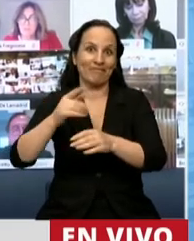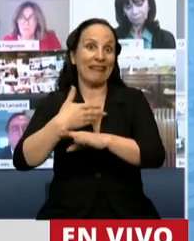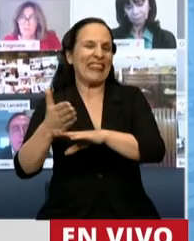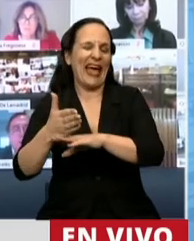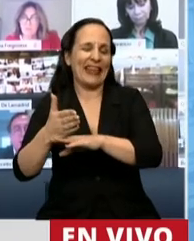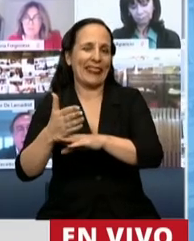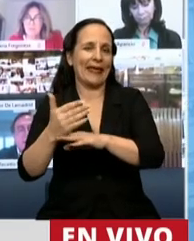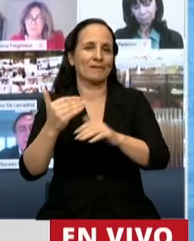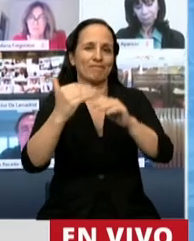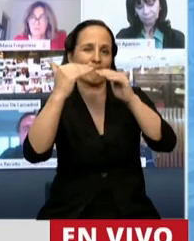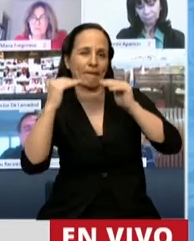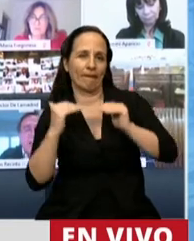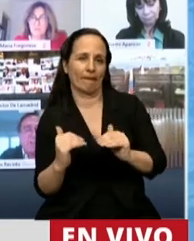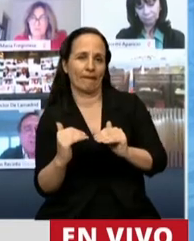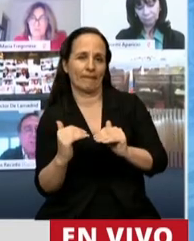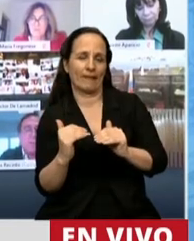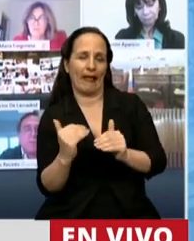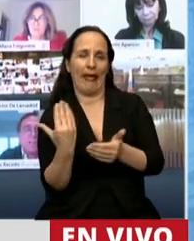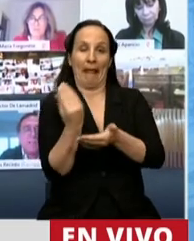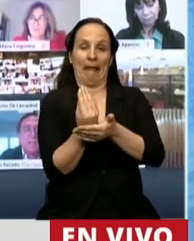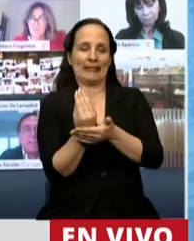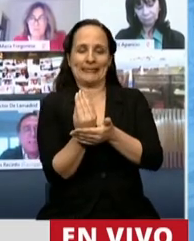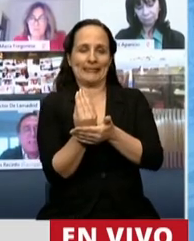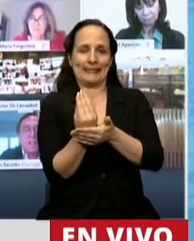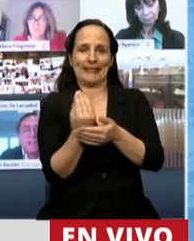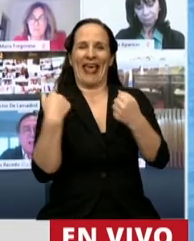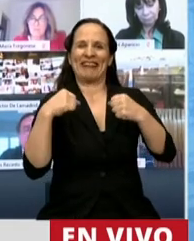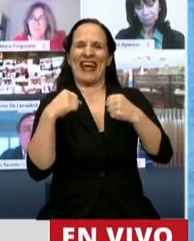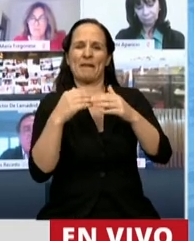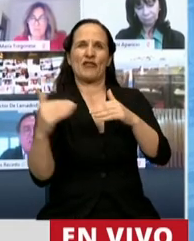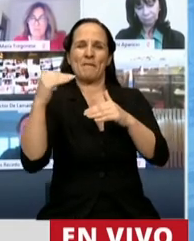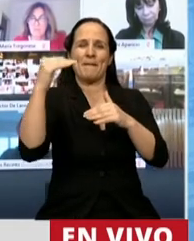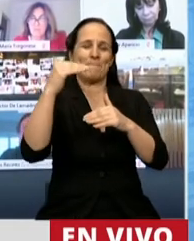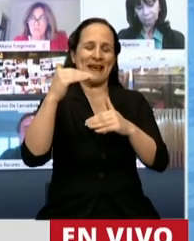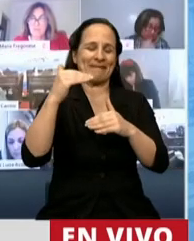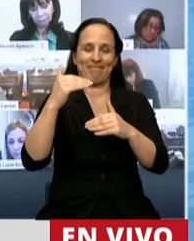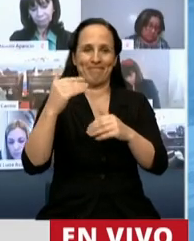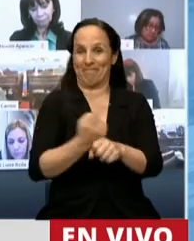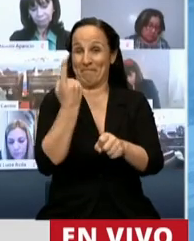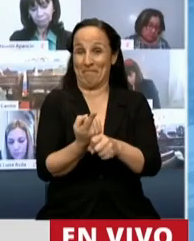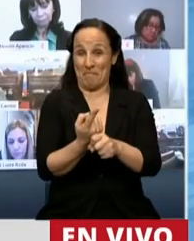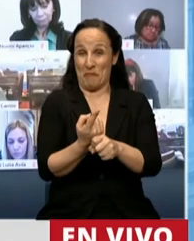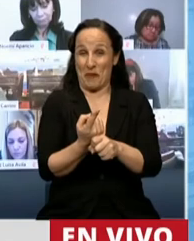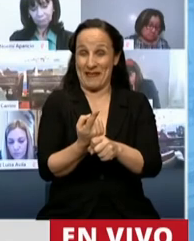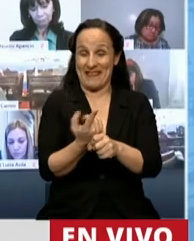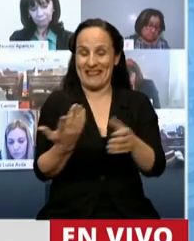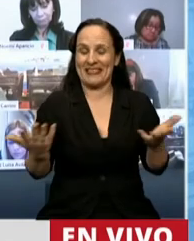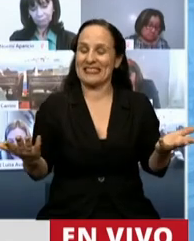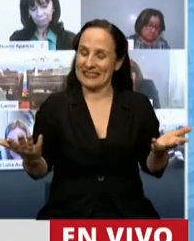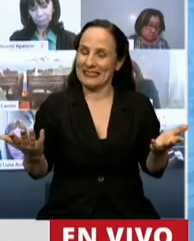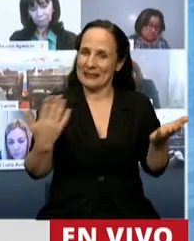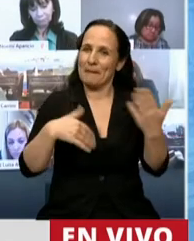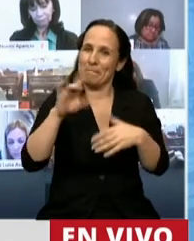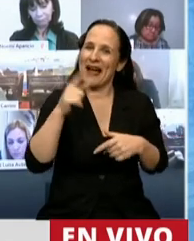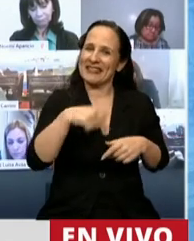relegados que no les permitan llegar a un mayor entrenamiento, a un mejor despliegue. Y sobre todo teniendo en cuenta que